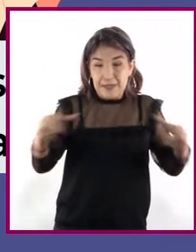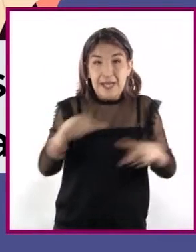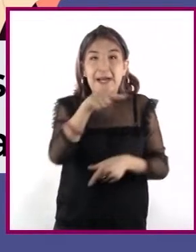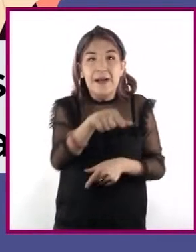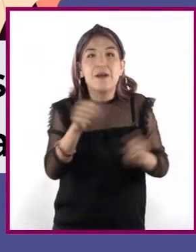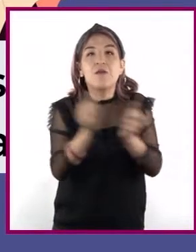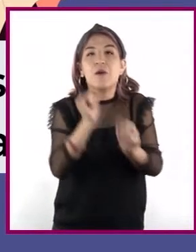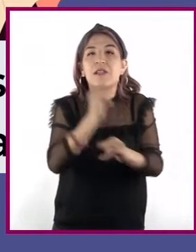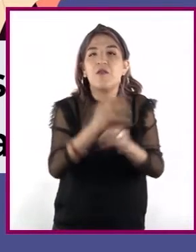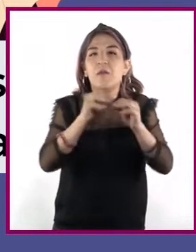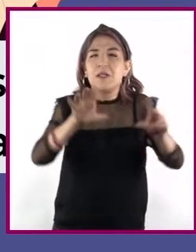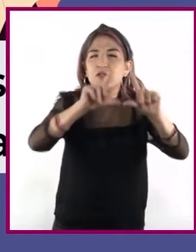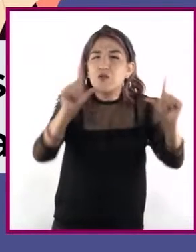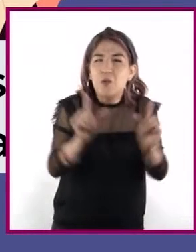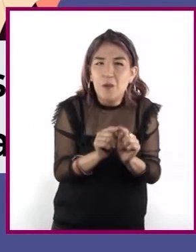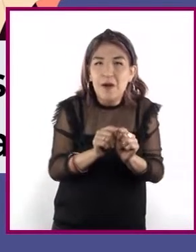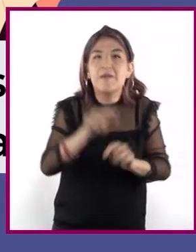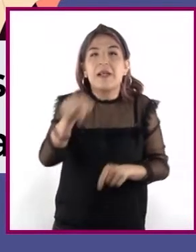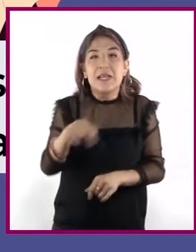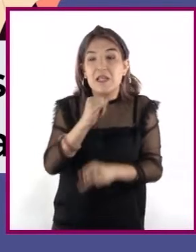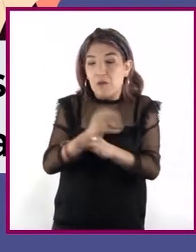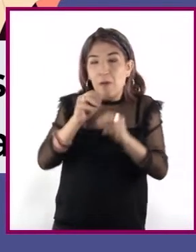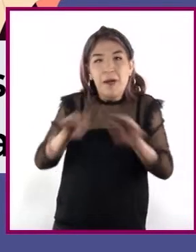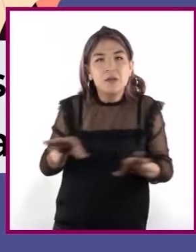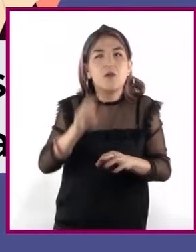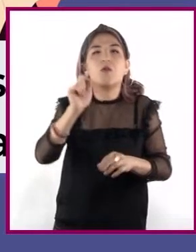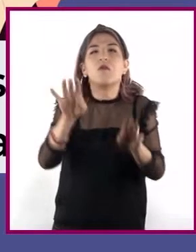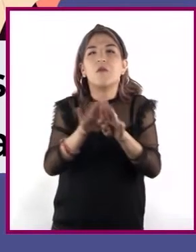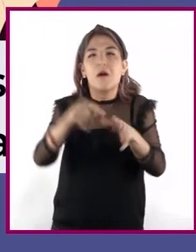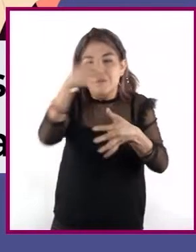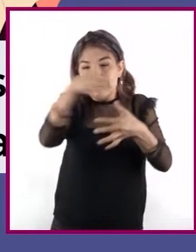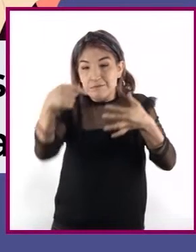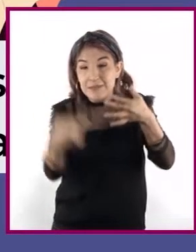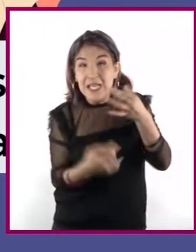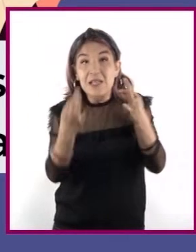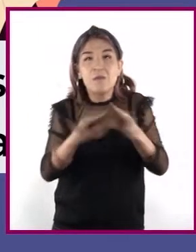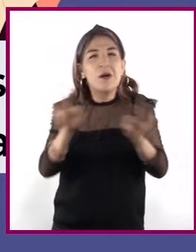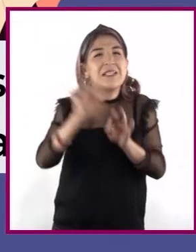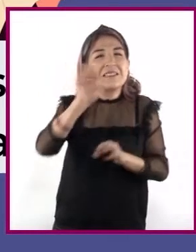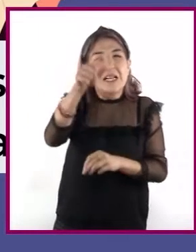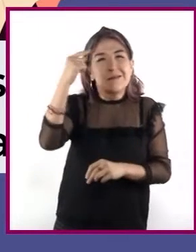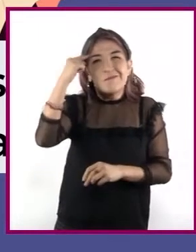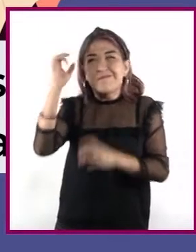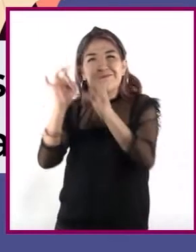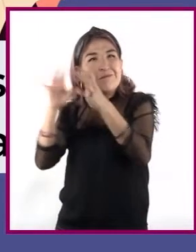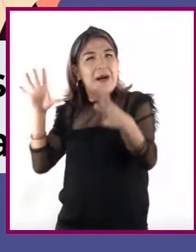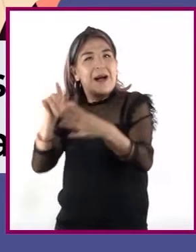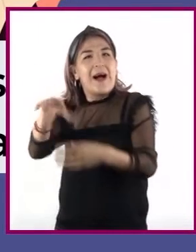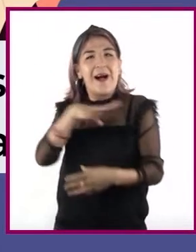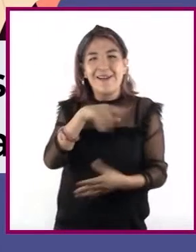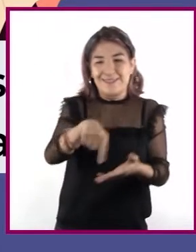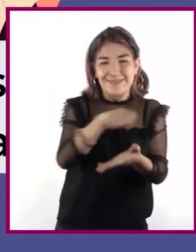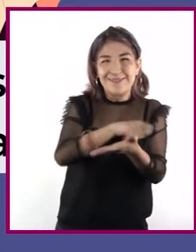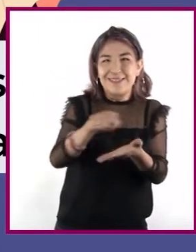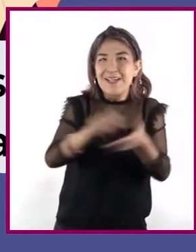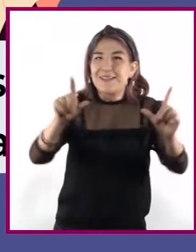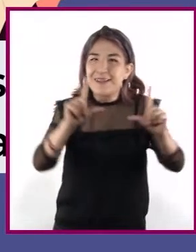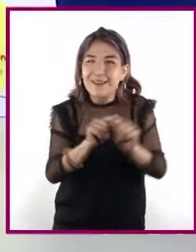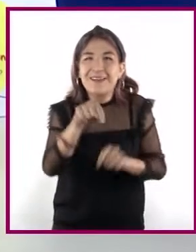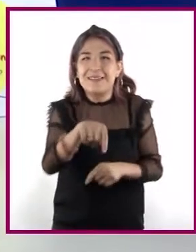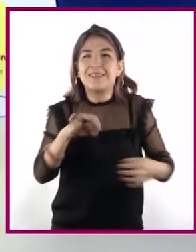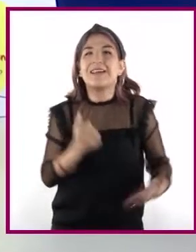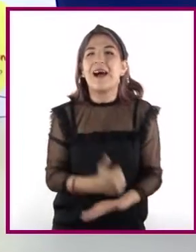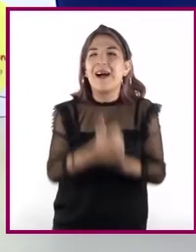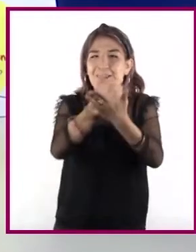información resumida o datos precisos que pueden escapar a la mente en el momento menos oportuno.